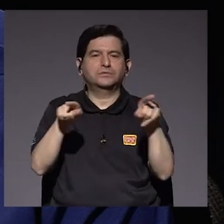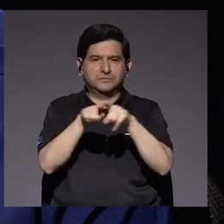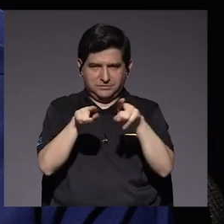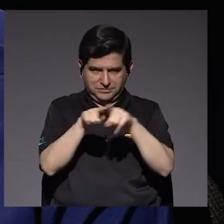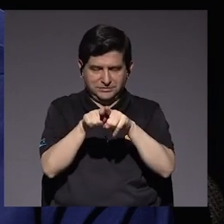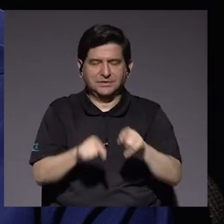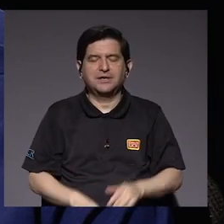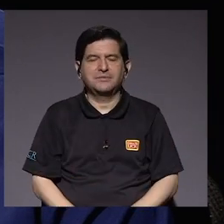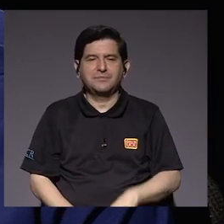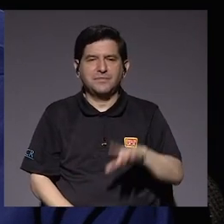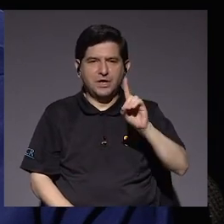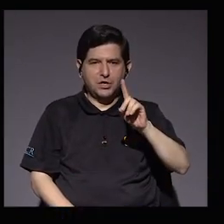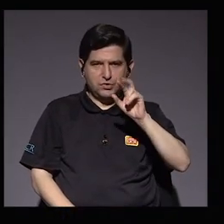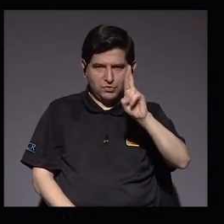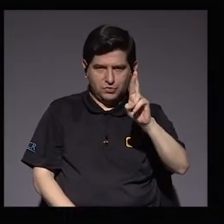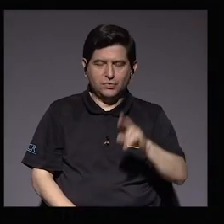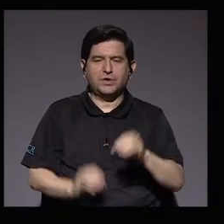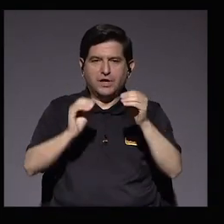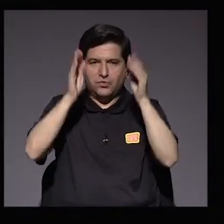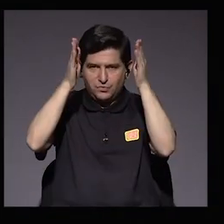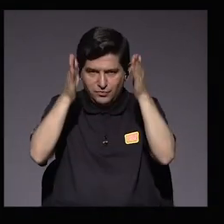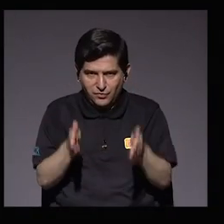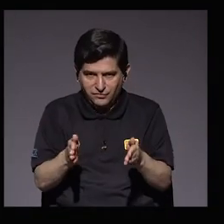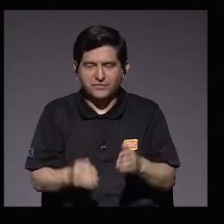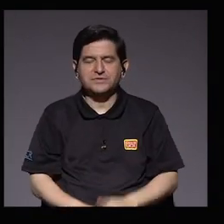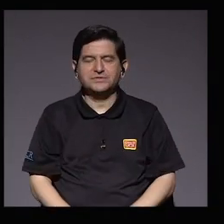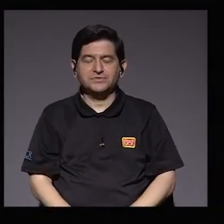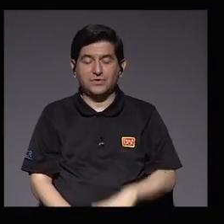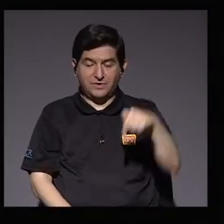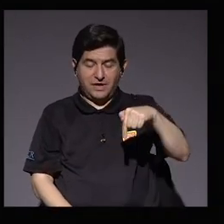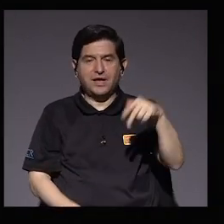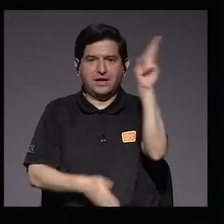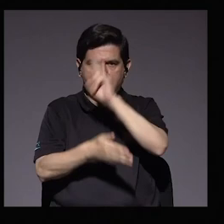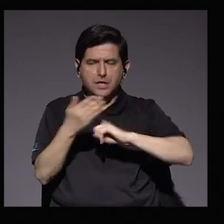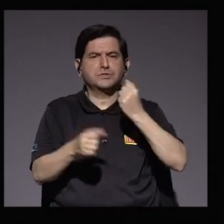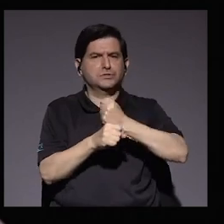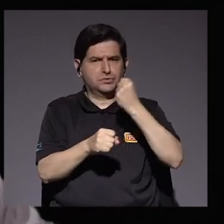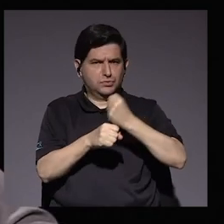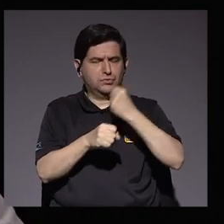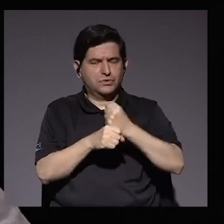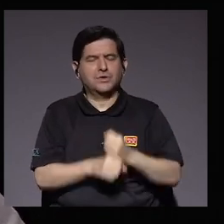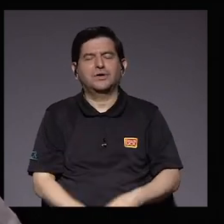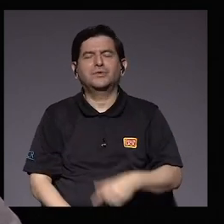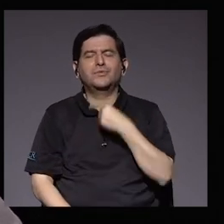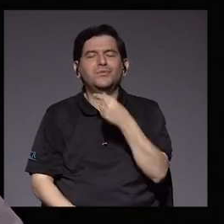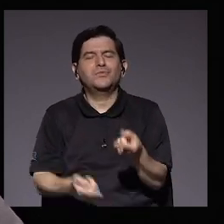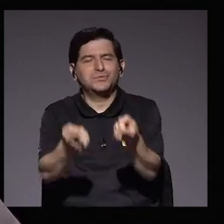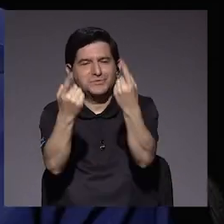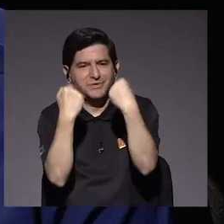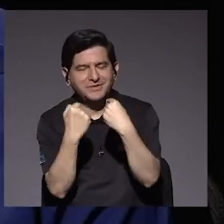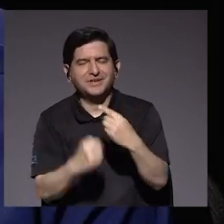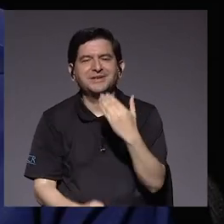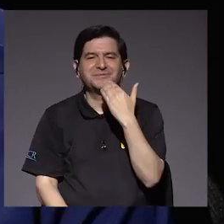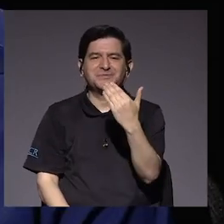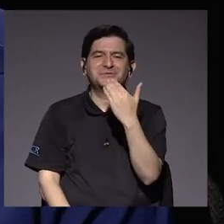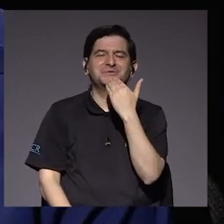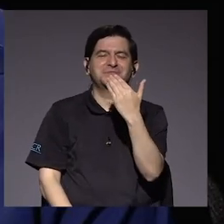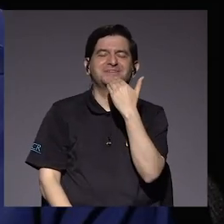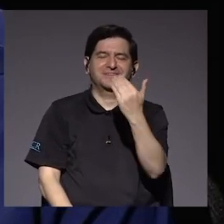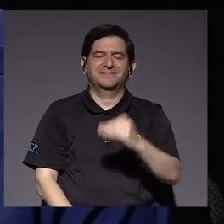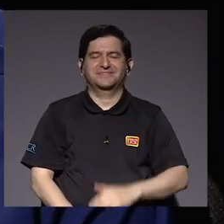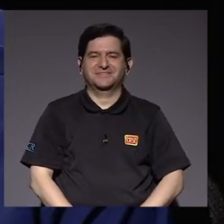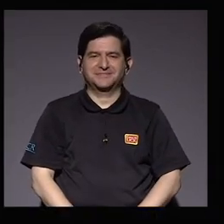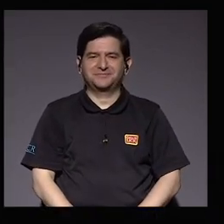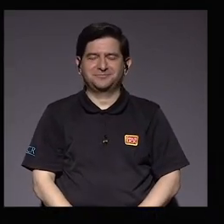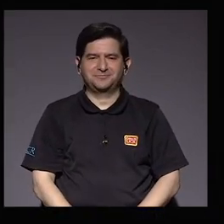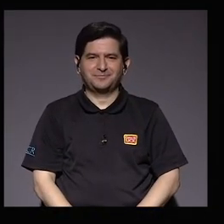doctorado. Hace docencia, es una máquina completa en esta universidad. Bienvenido y mucho gusto en tenerlo, don Alberto. Muchísimas gracias, hermano.